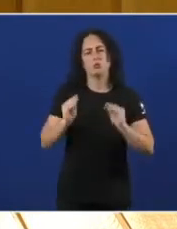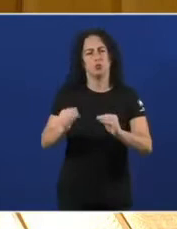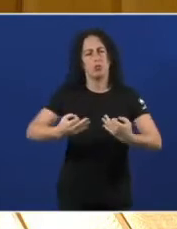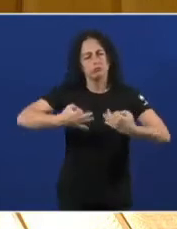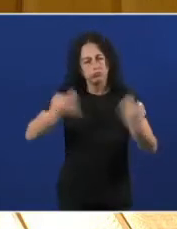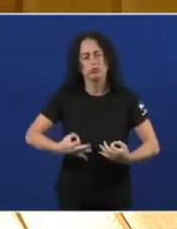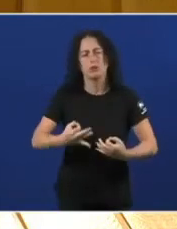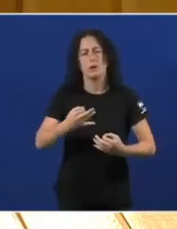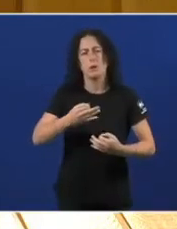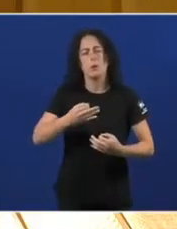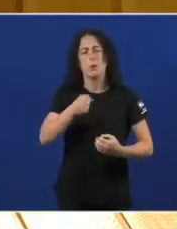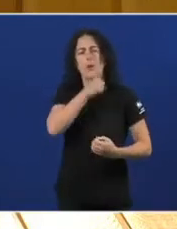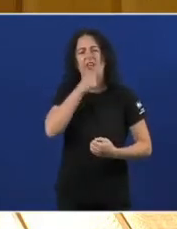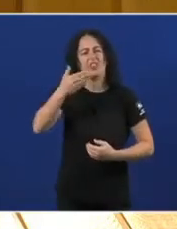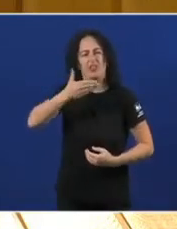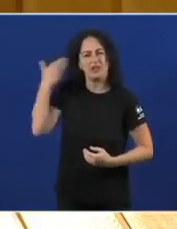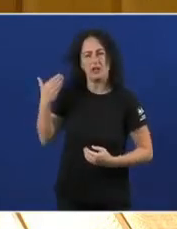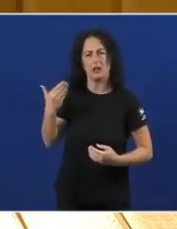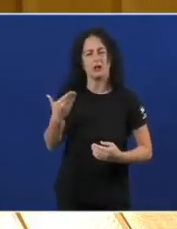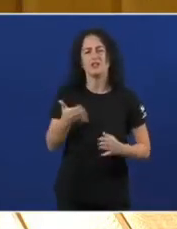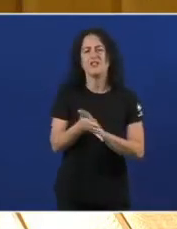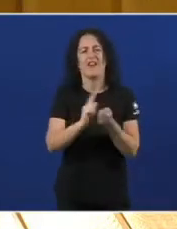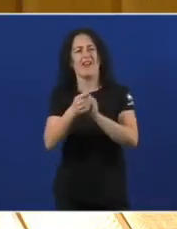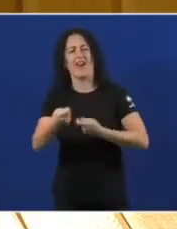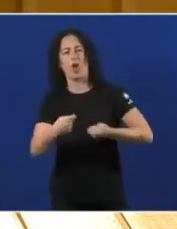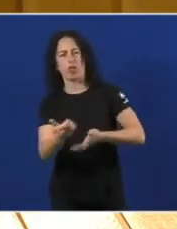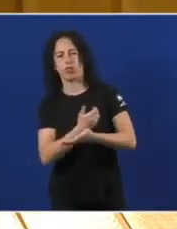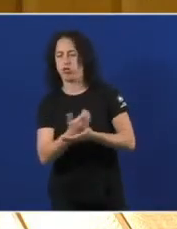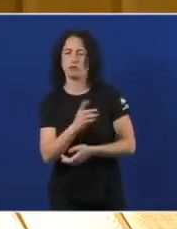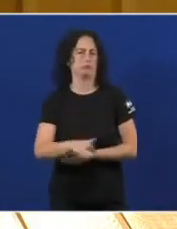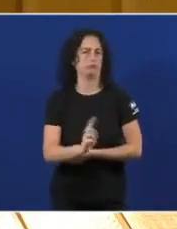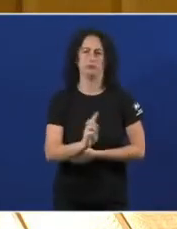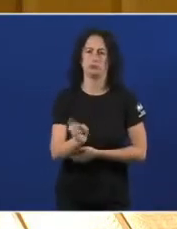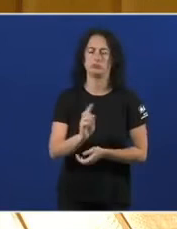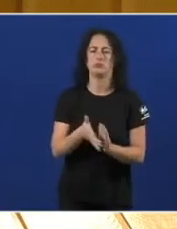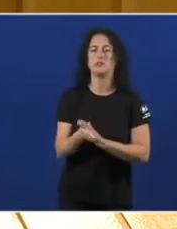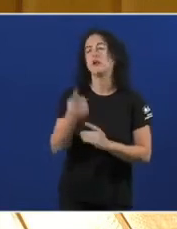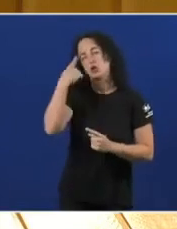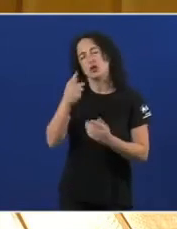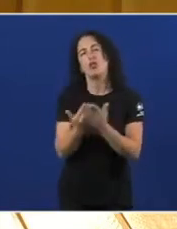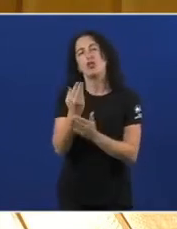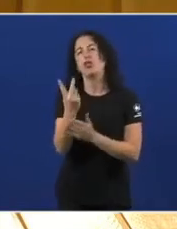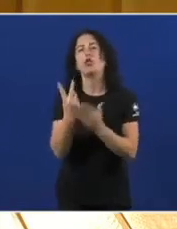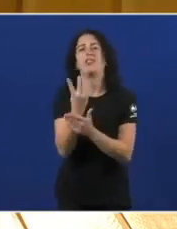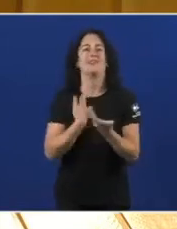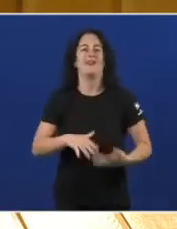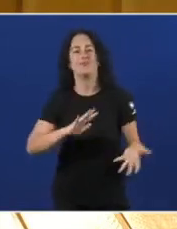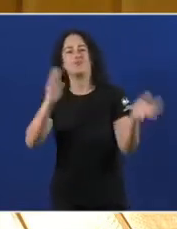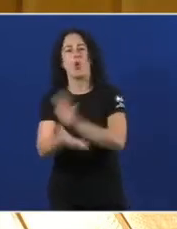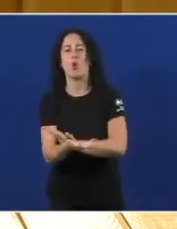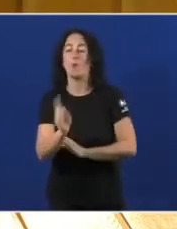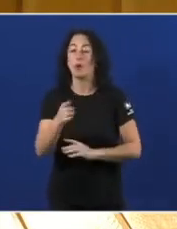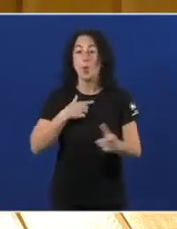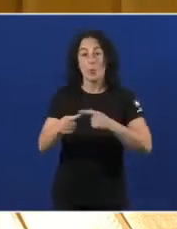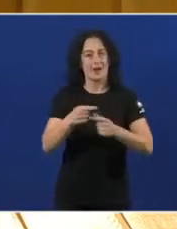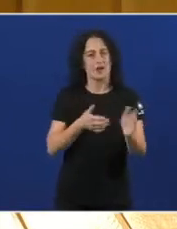belleza digna E a que iso non Se convirta nun negocio Sabemos Sabemos que reverter As cousas Non se fan En dous días Pero xa Lhes digo Que para o Benegaba